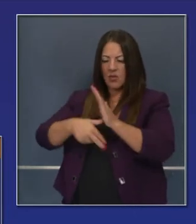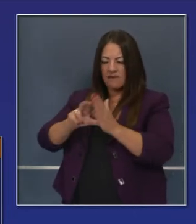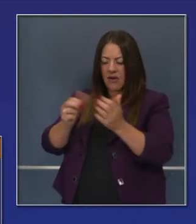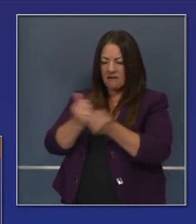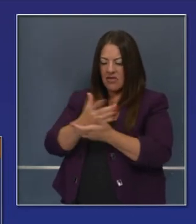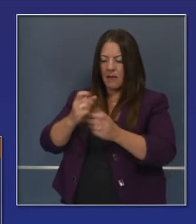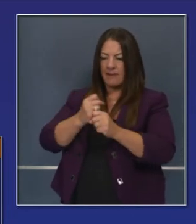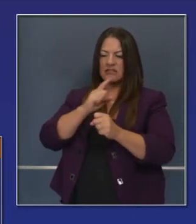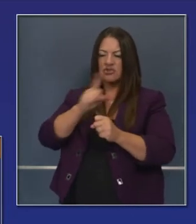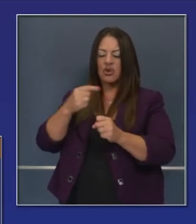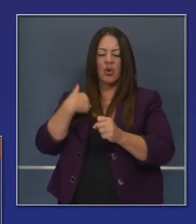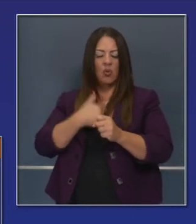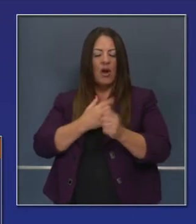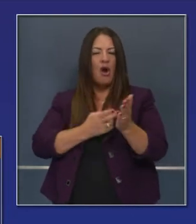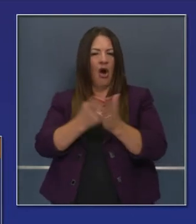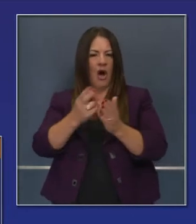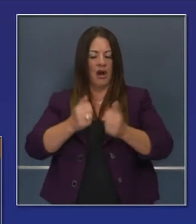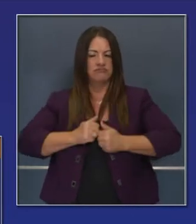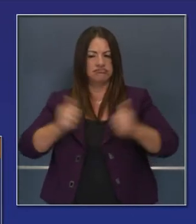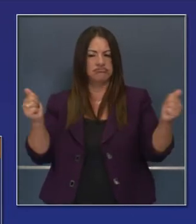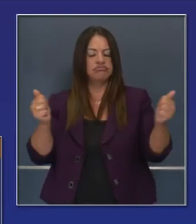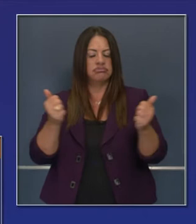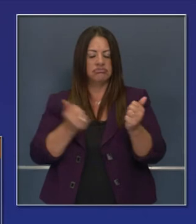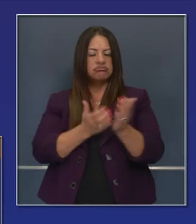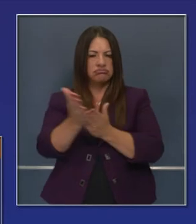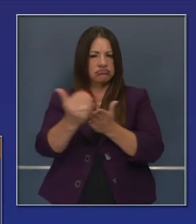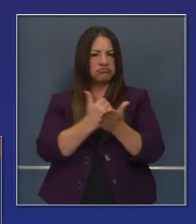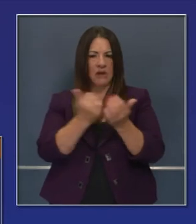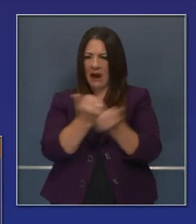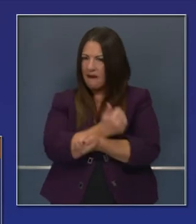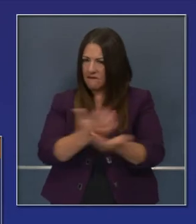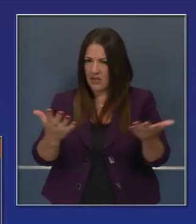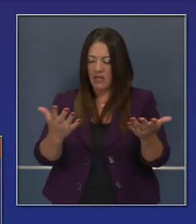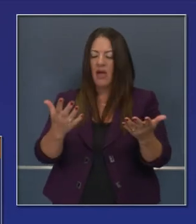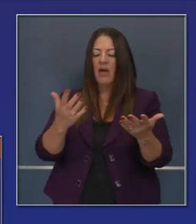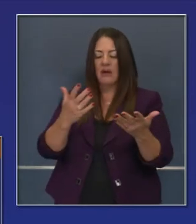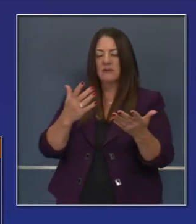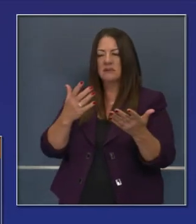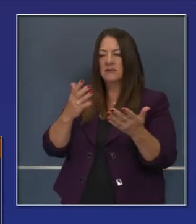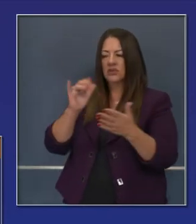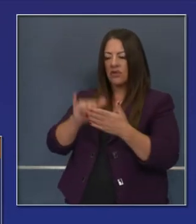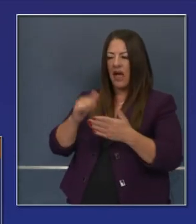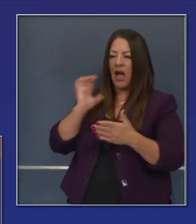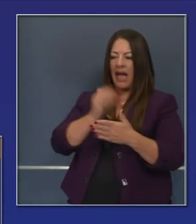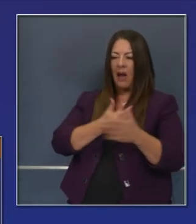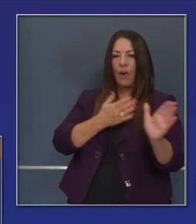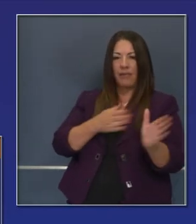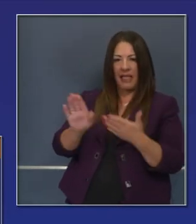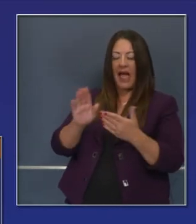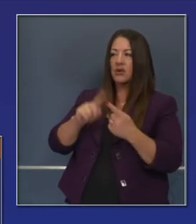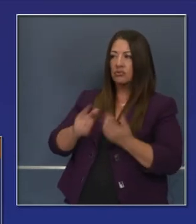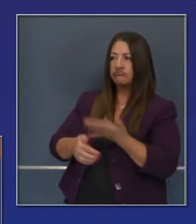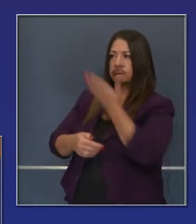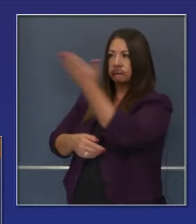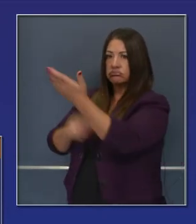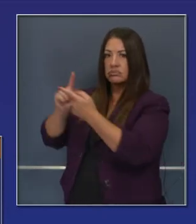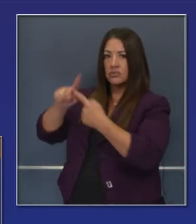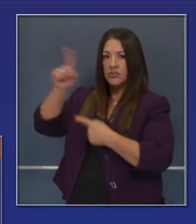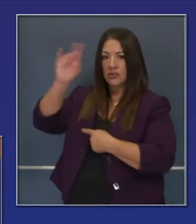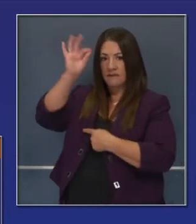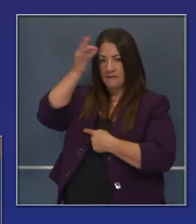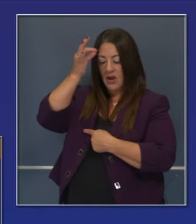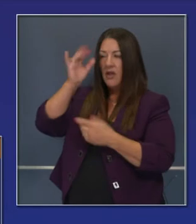transparente. No para retrasar la difusión de la vacuna, sino para reforzar y apoyar lo que esperamos que el gobierno federal